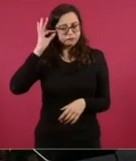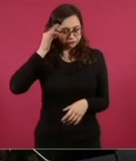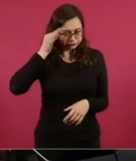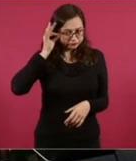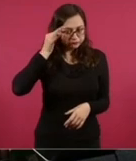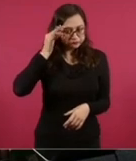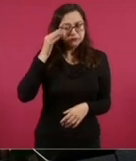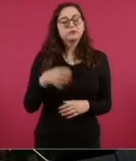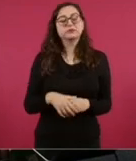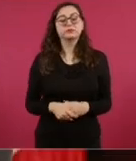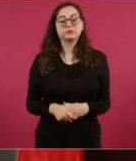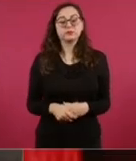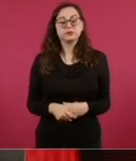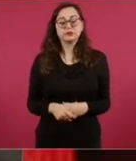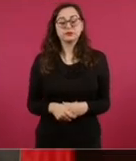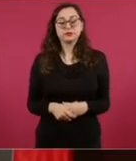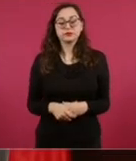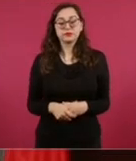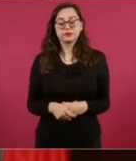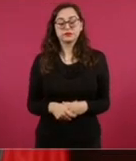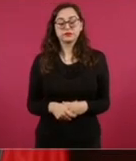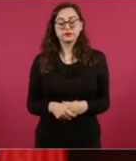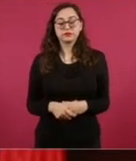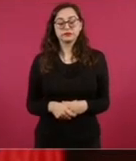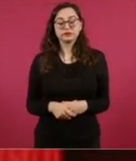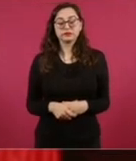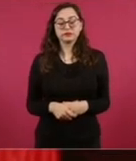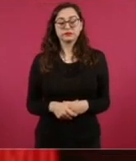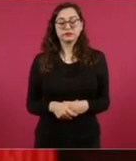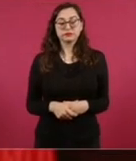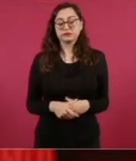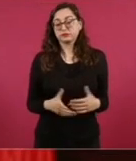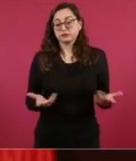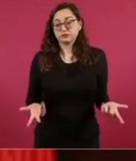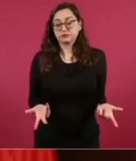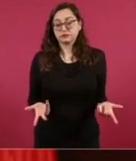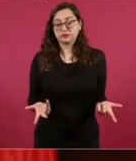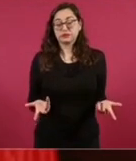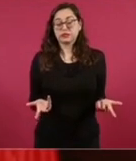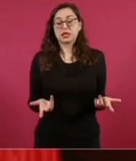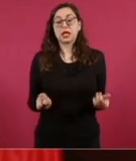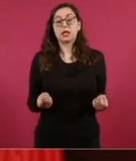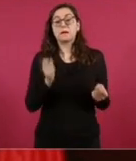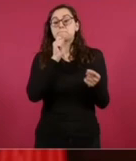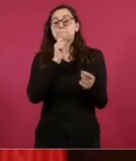no lo que sucedía, con el Poder Legislativo,